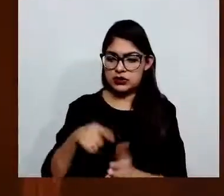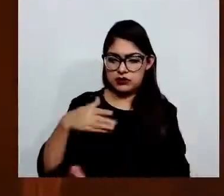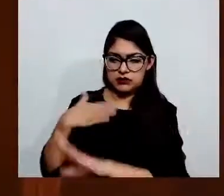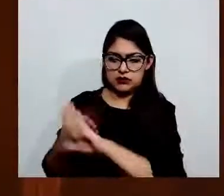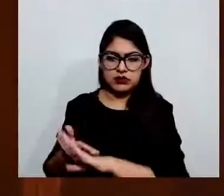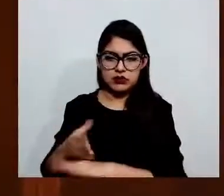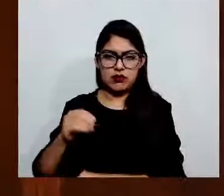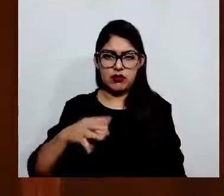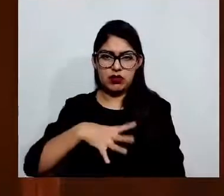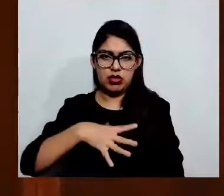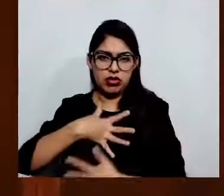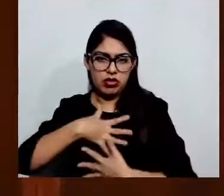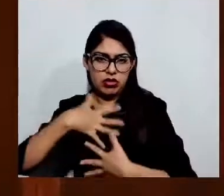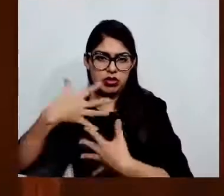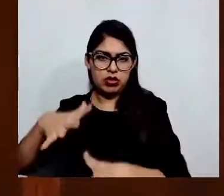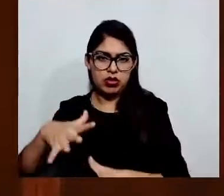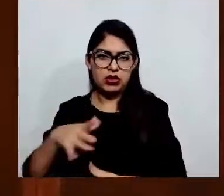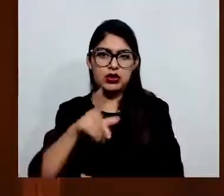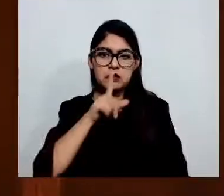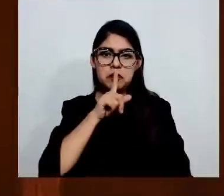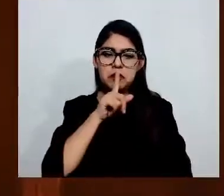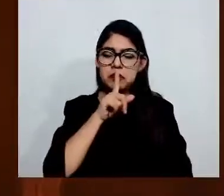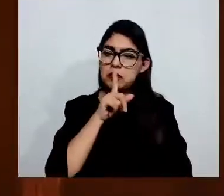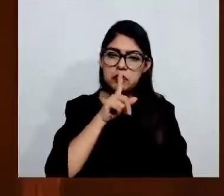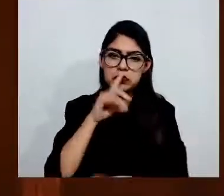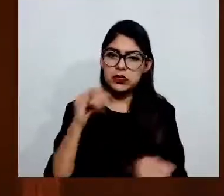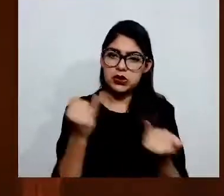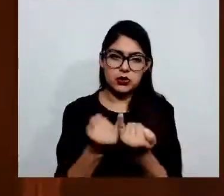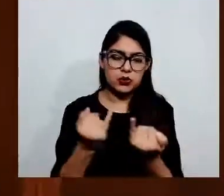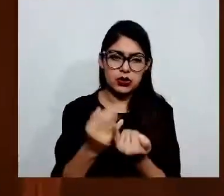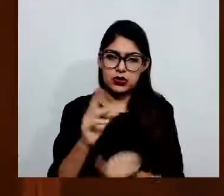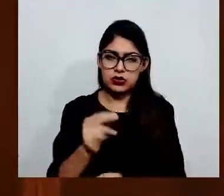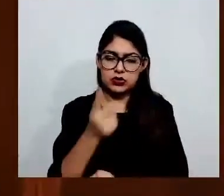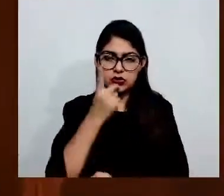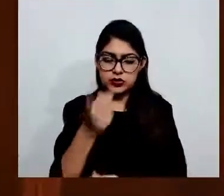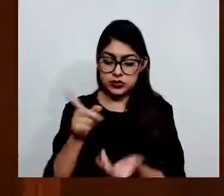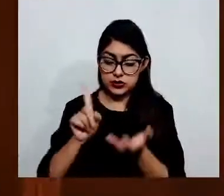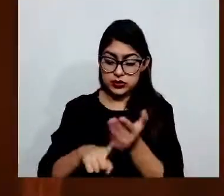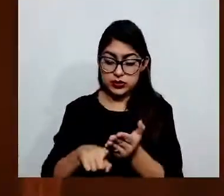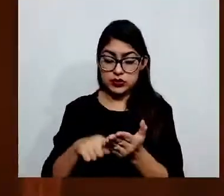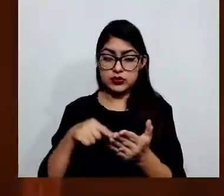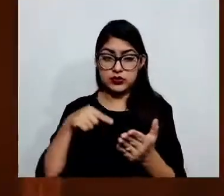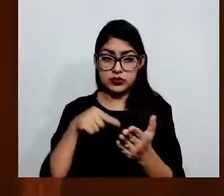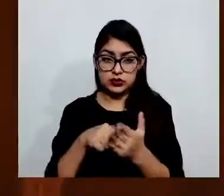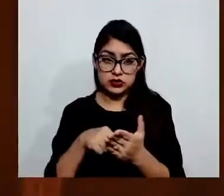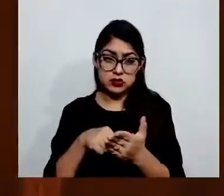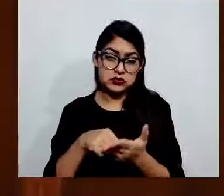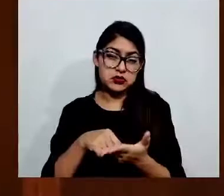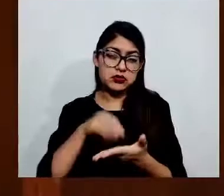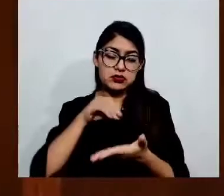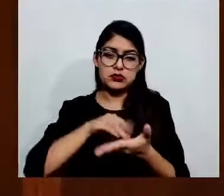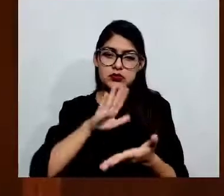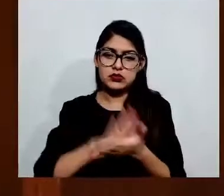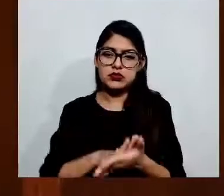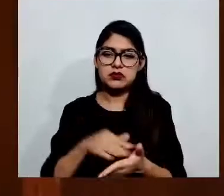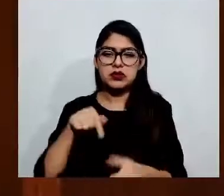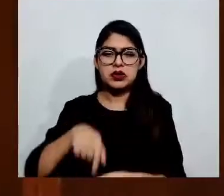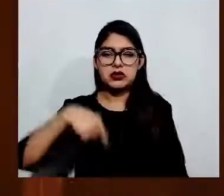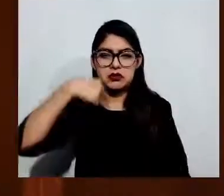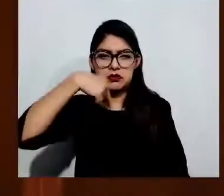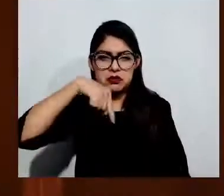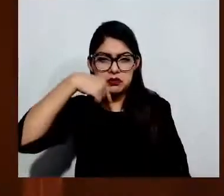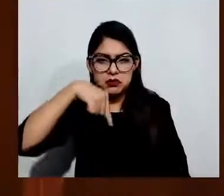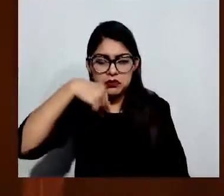mención que dicho delito es letra muerta en nuestra entidad, pues como bien pueden observarse en los diversos